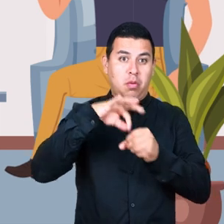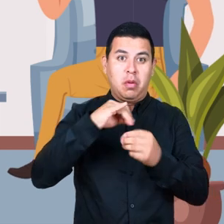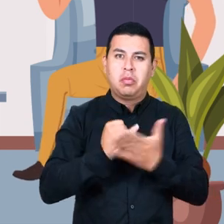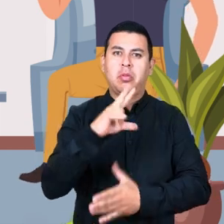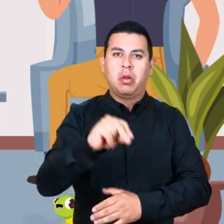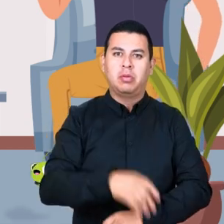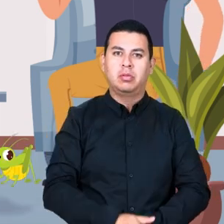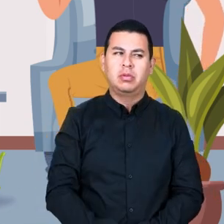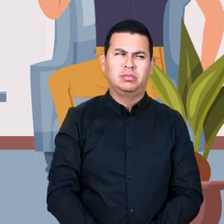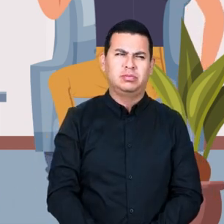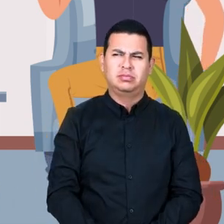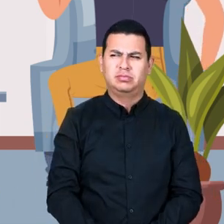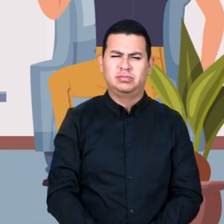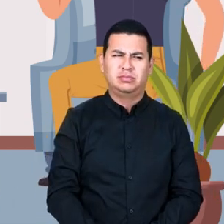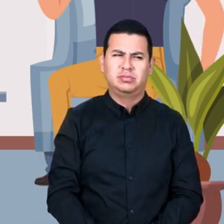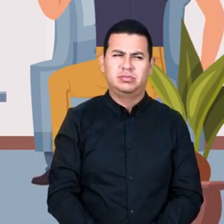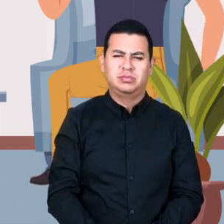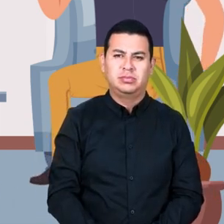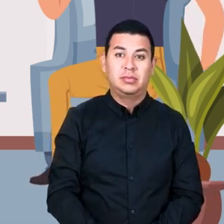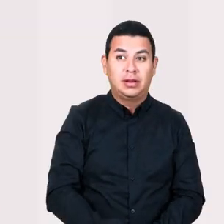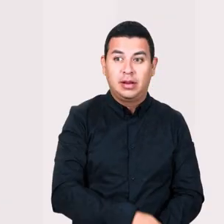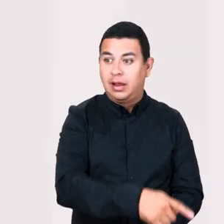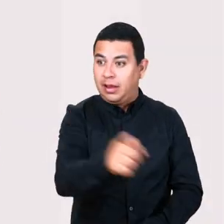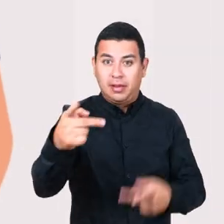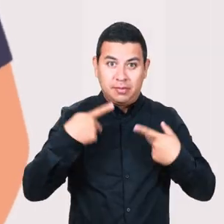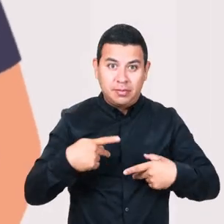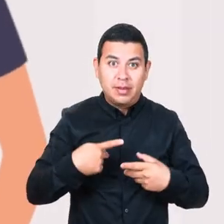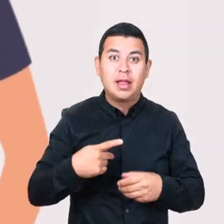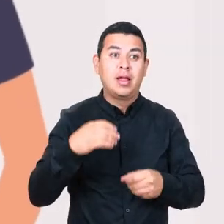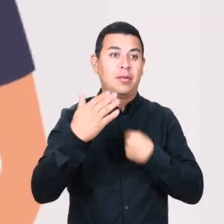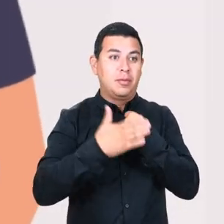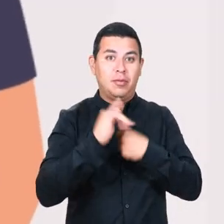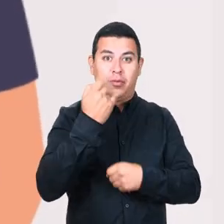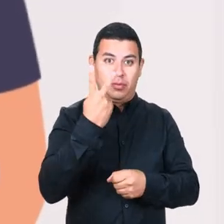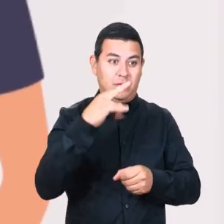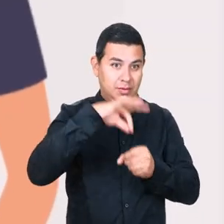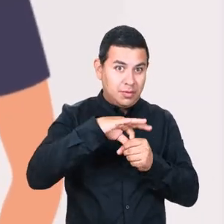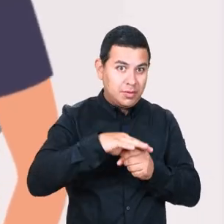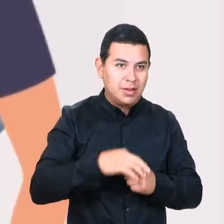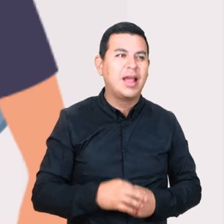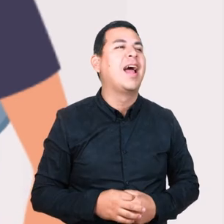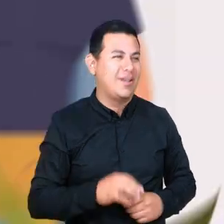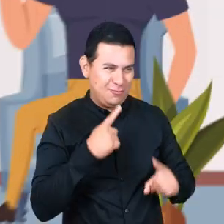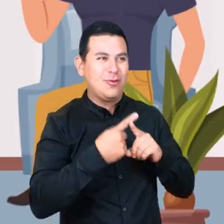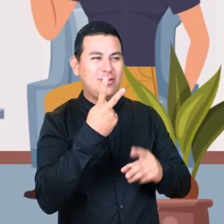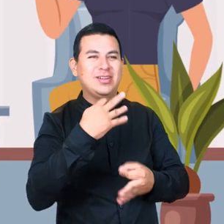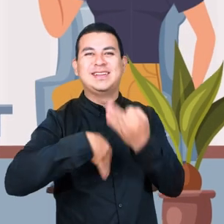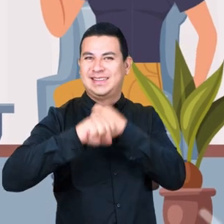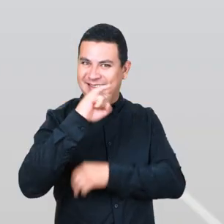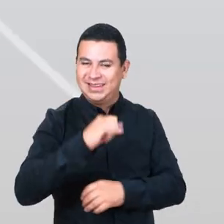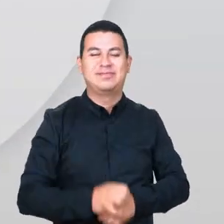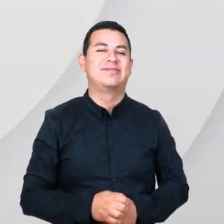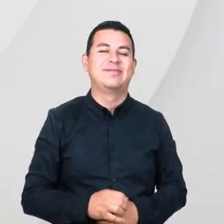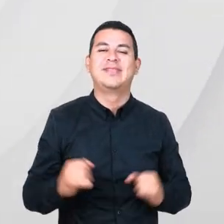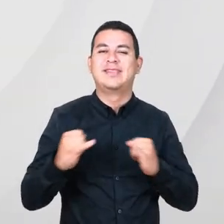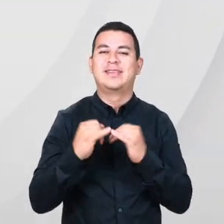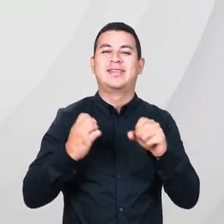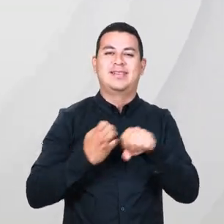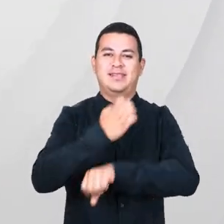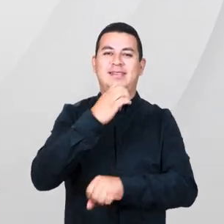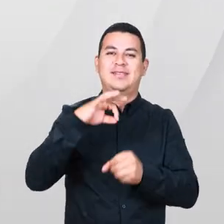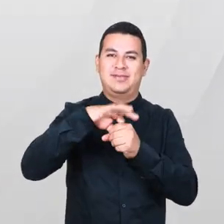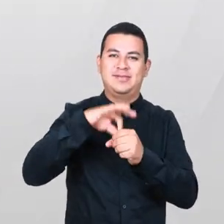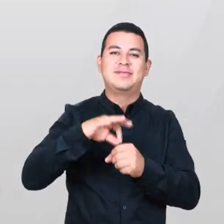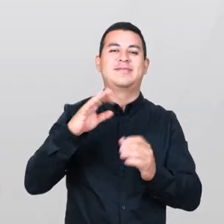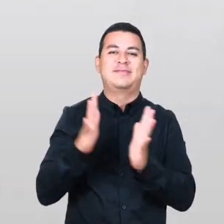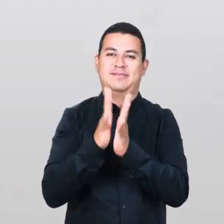jóvenes no decidimos. Pero alguien de aquí sí va a votar el 2 de junio. ¡Sí somos! Instituto Estatal